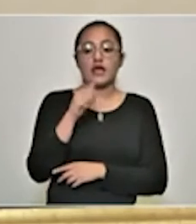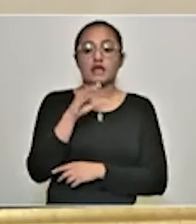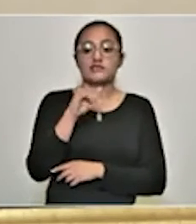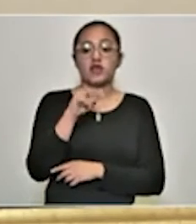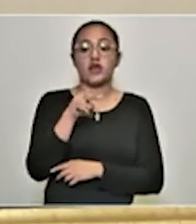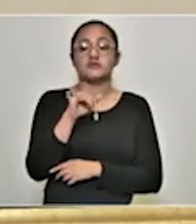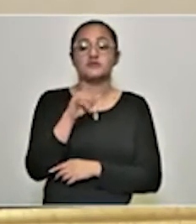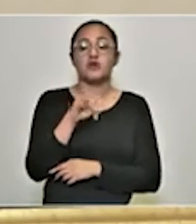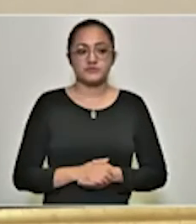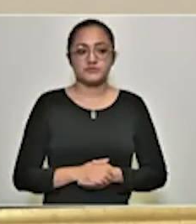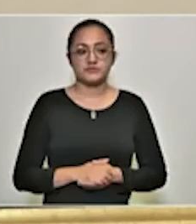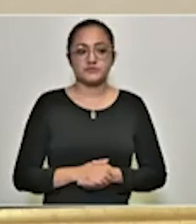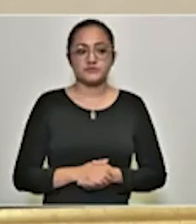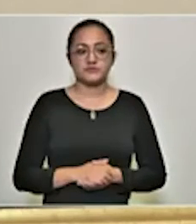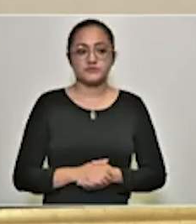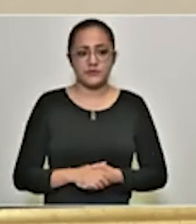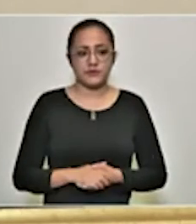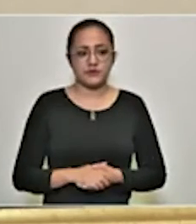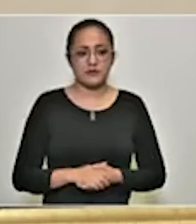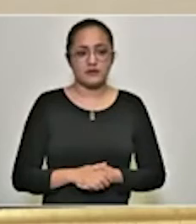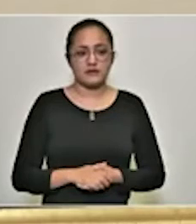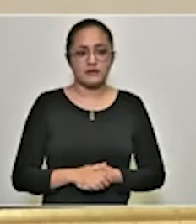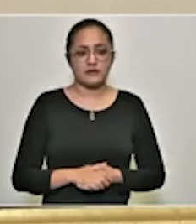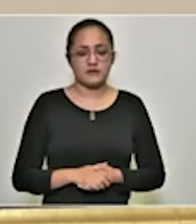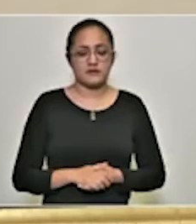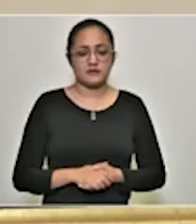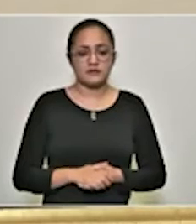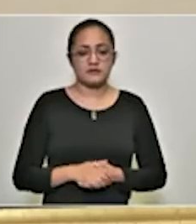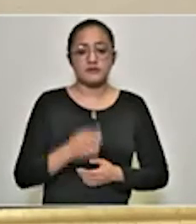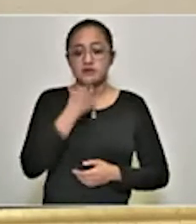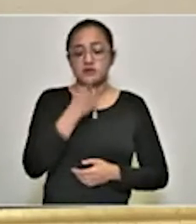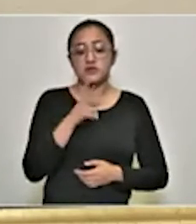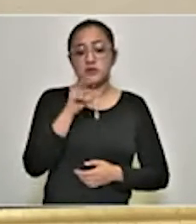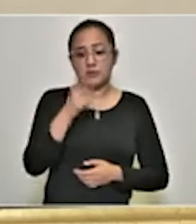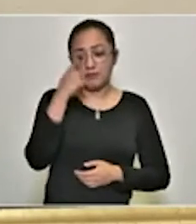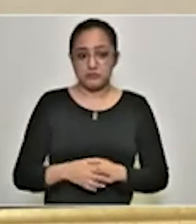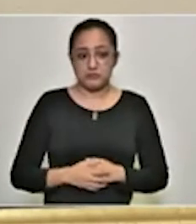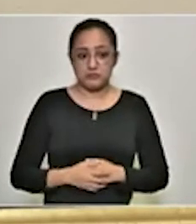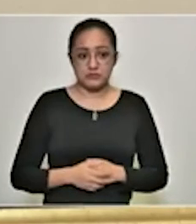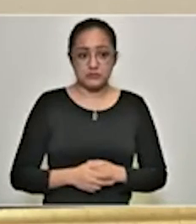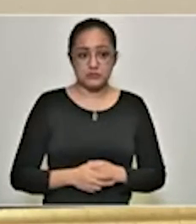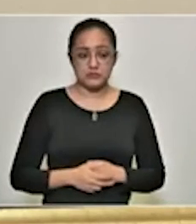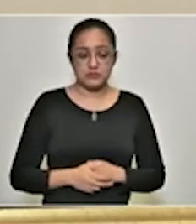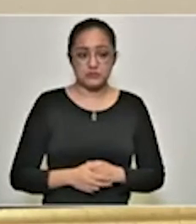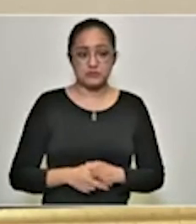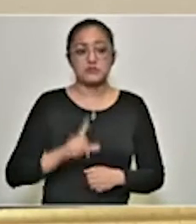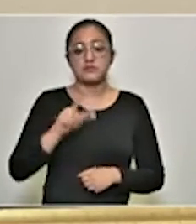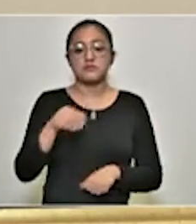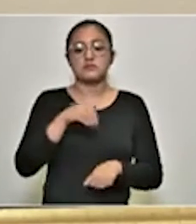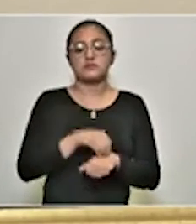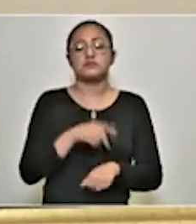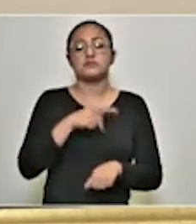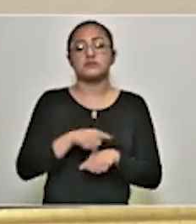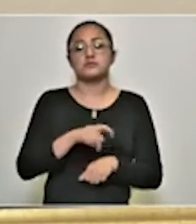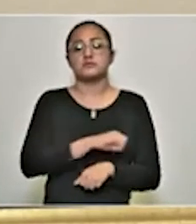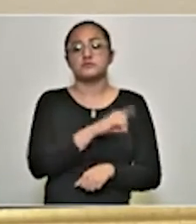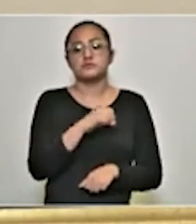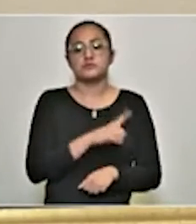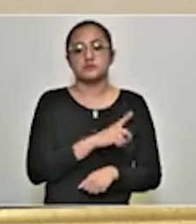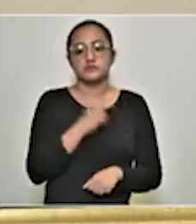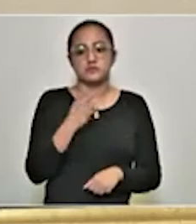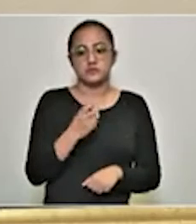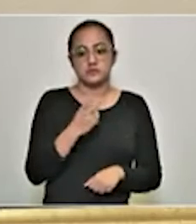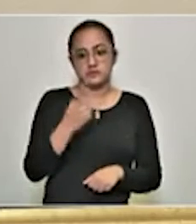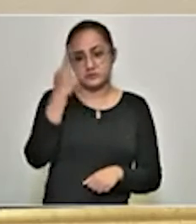se ha dado a llamar ya, es un derecho decir que no a recibir la vacuna y poner en riesgo la salud pública de